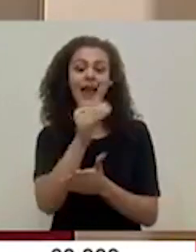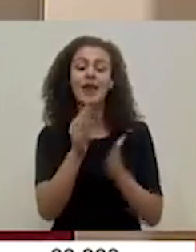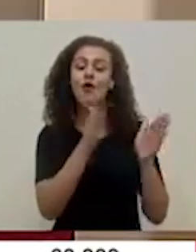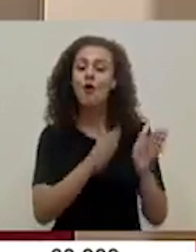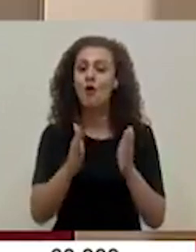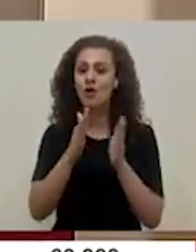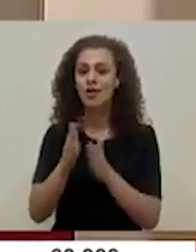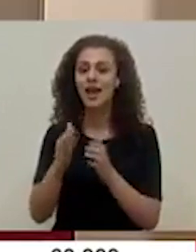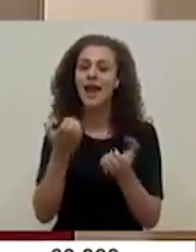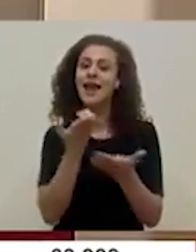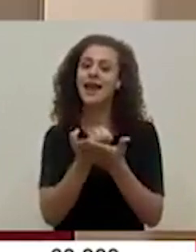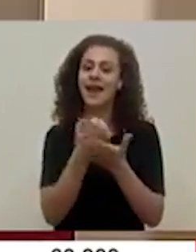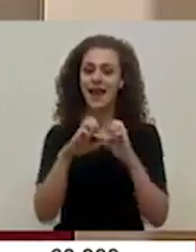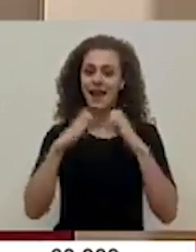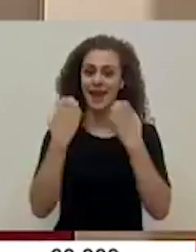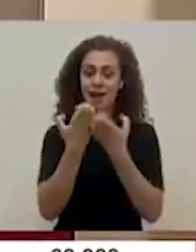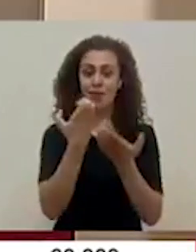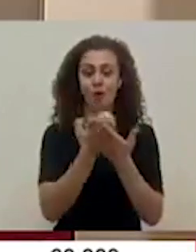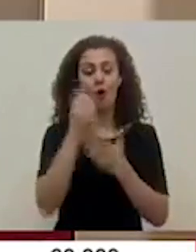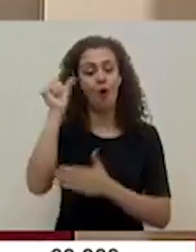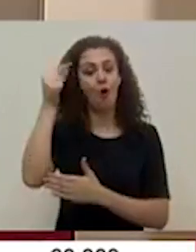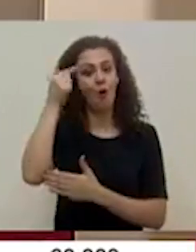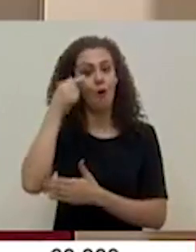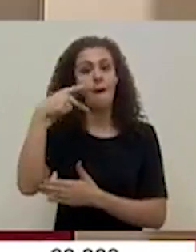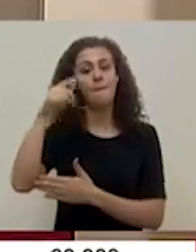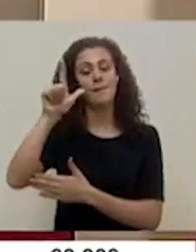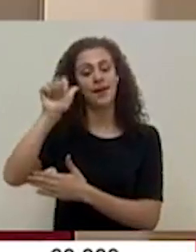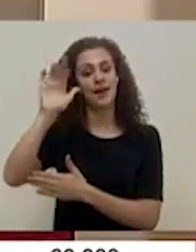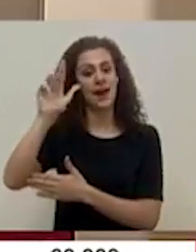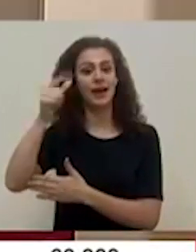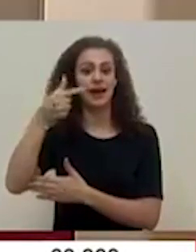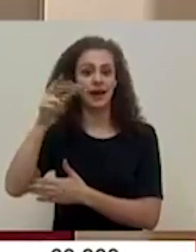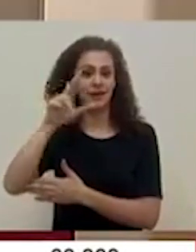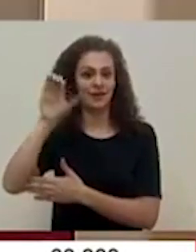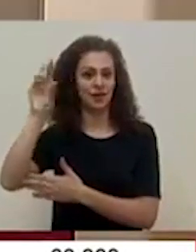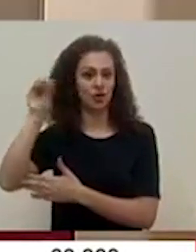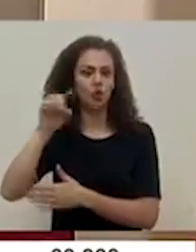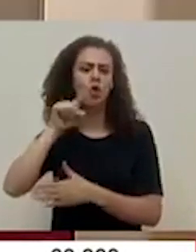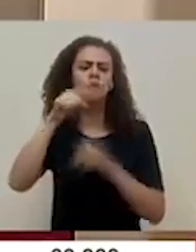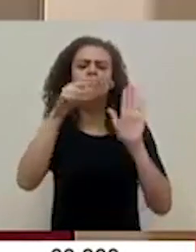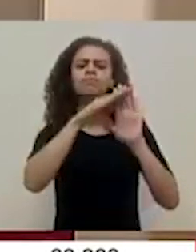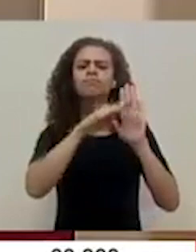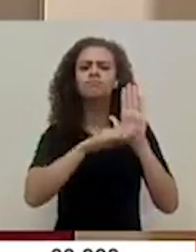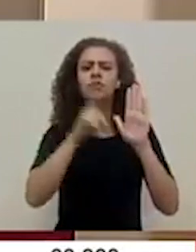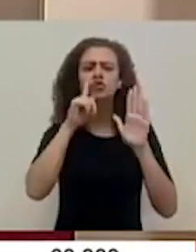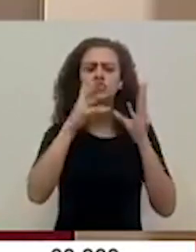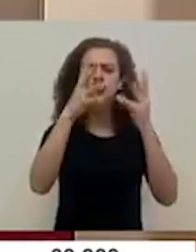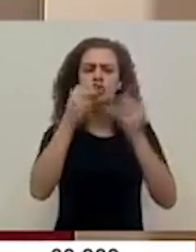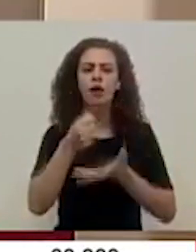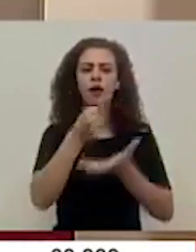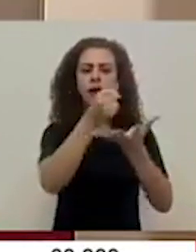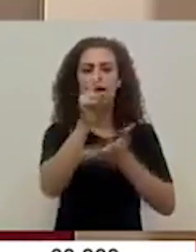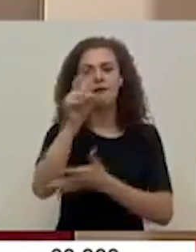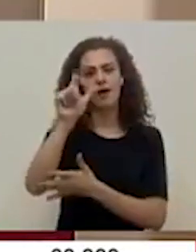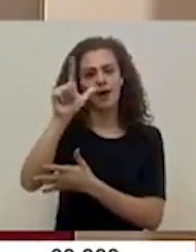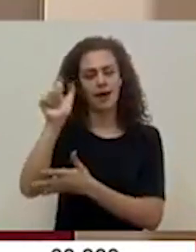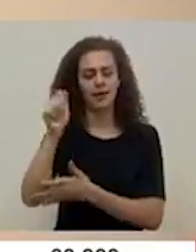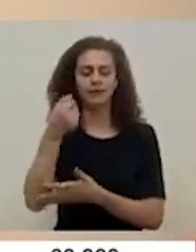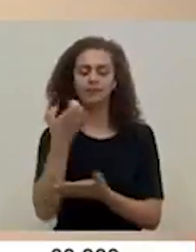coordinadora del equipo económico de gobierno, la señora Pilar Garrido, quien detallará sobre los recursos para avales crediticios.